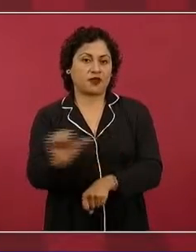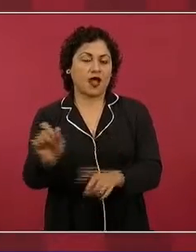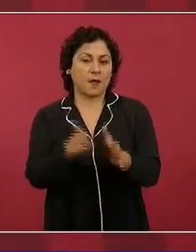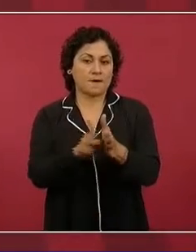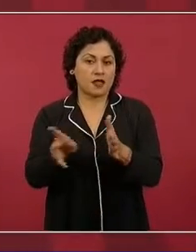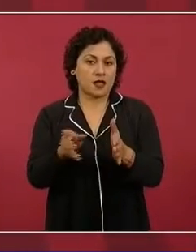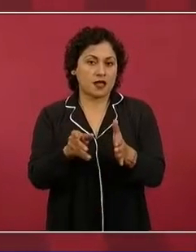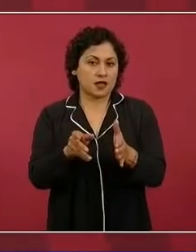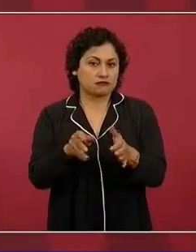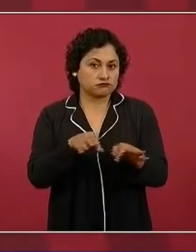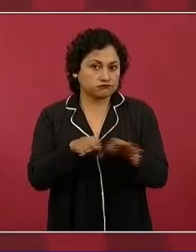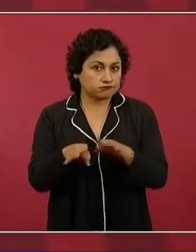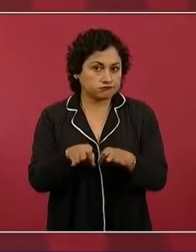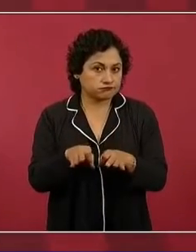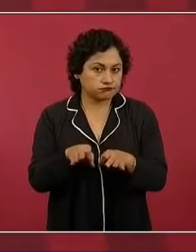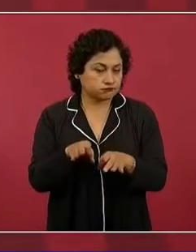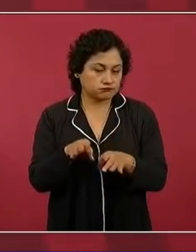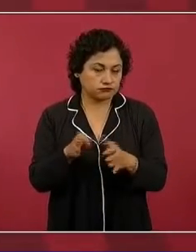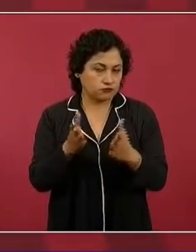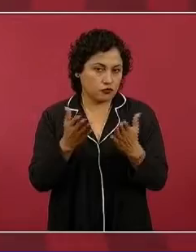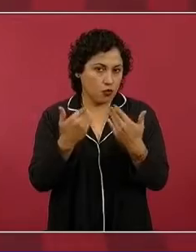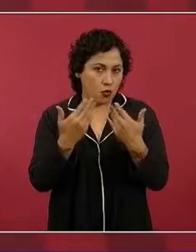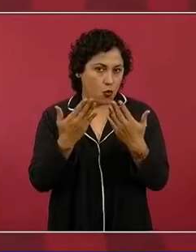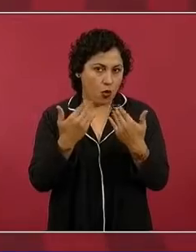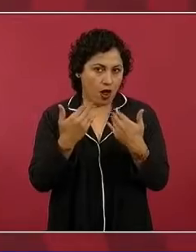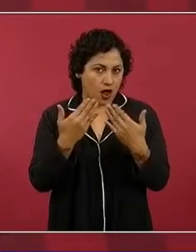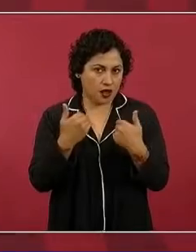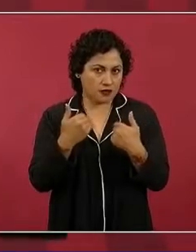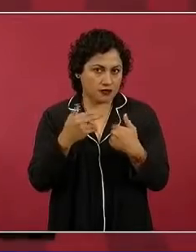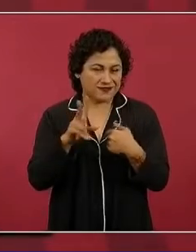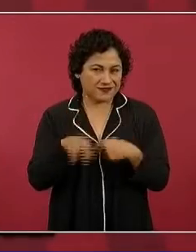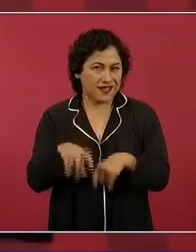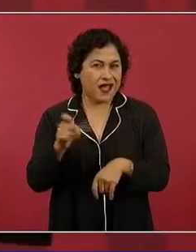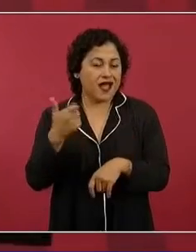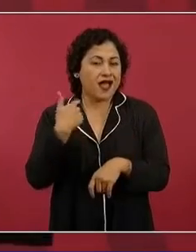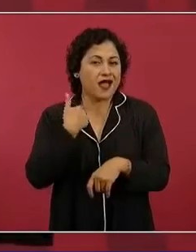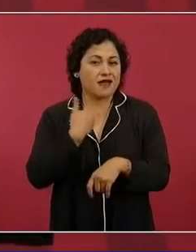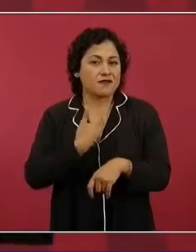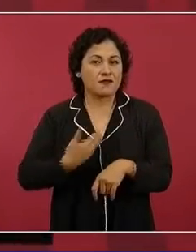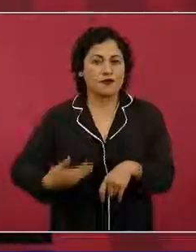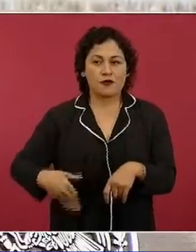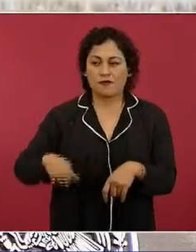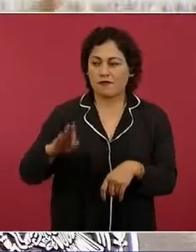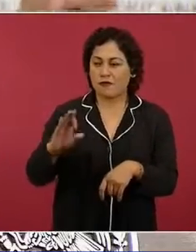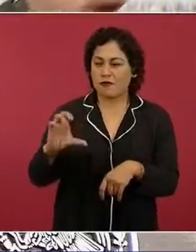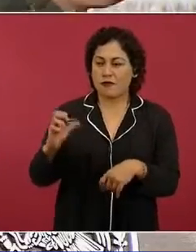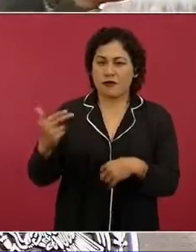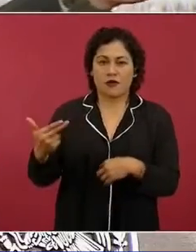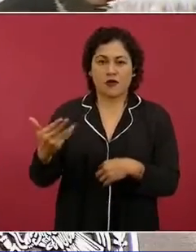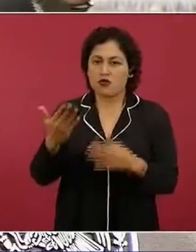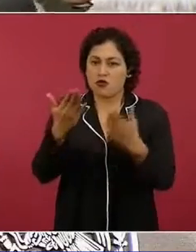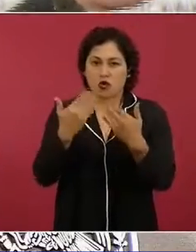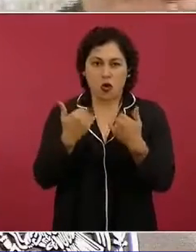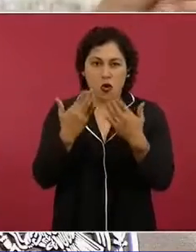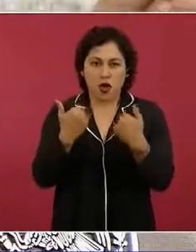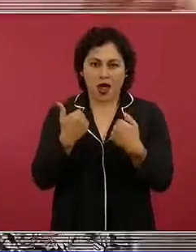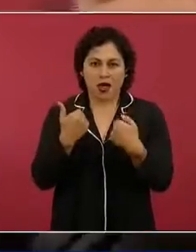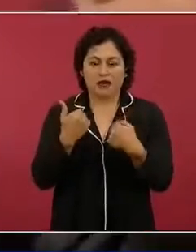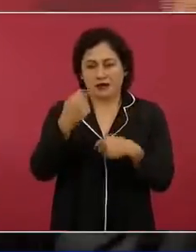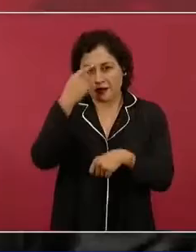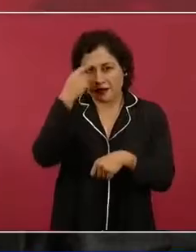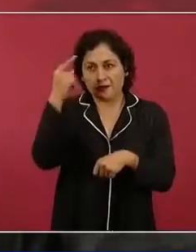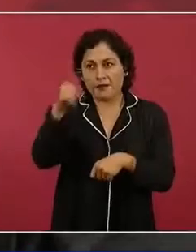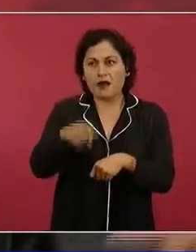con Calderón para que no se rajen las vestiduras,